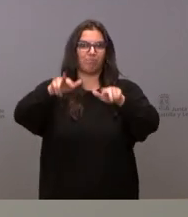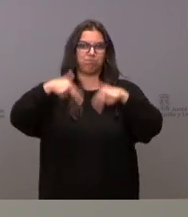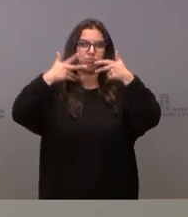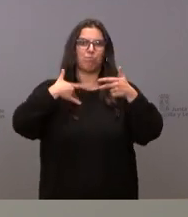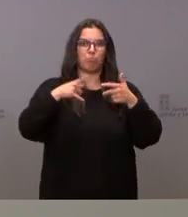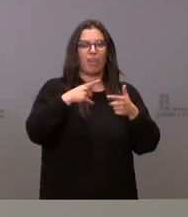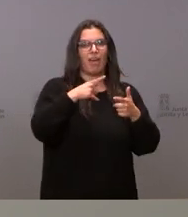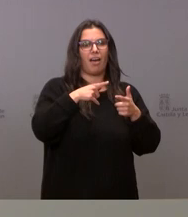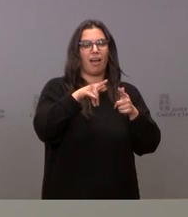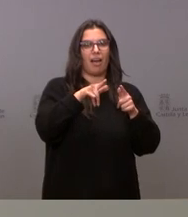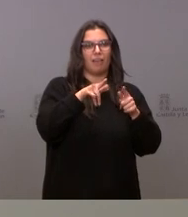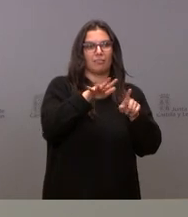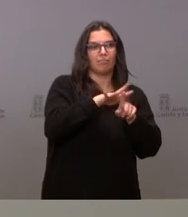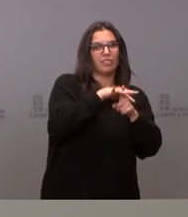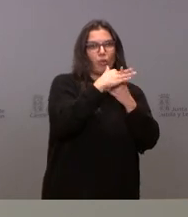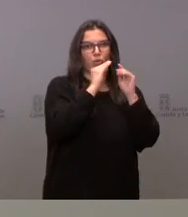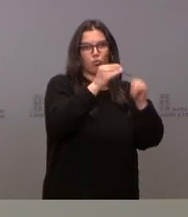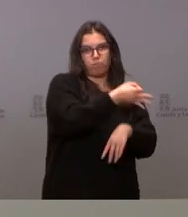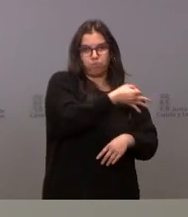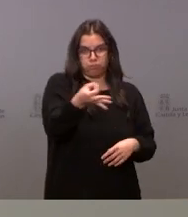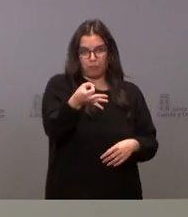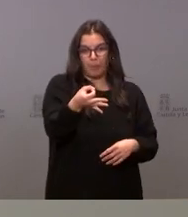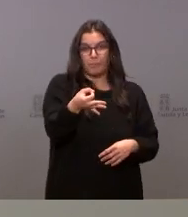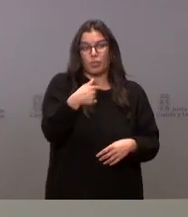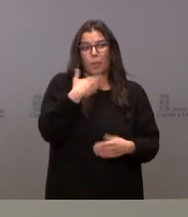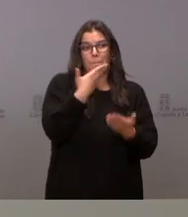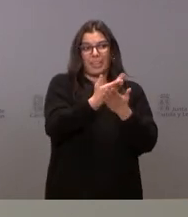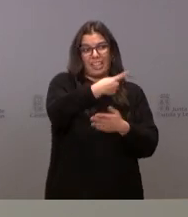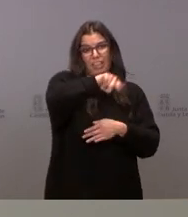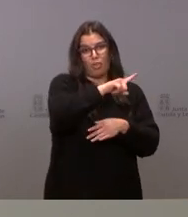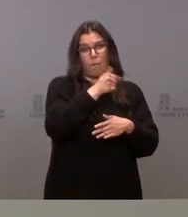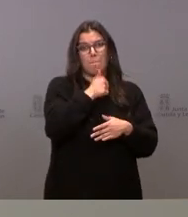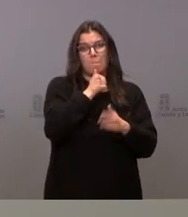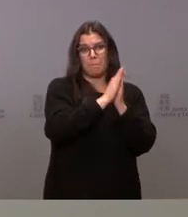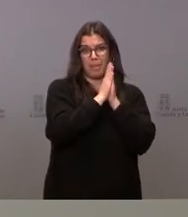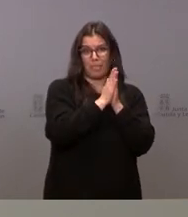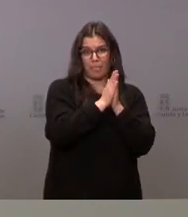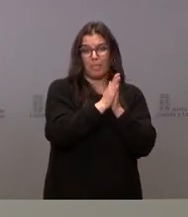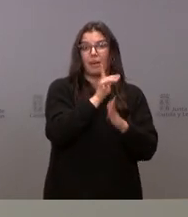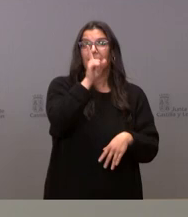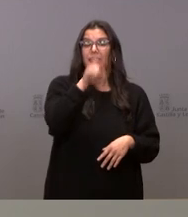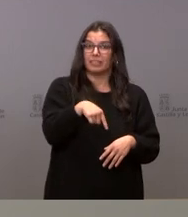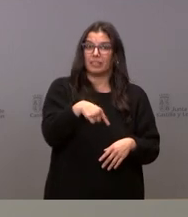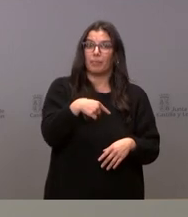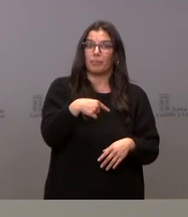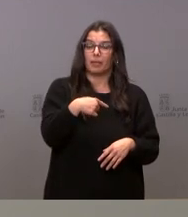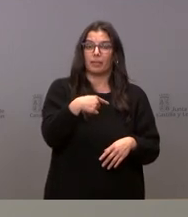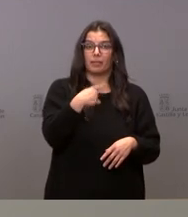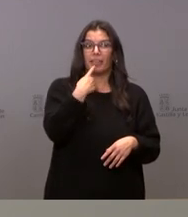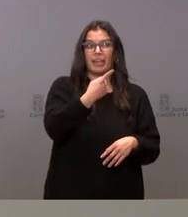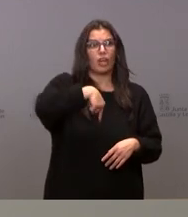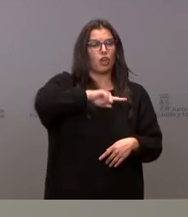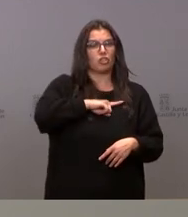en la que ellos están yo desde luego les pediría paciencia desde luego también decirles que no hemos permanecido